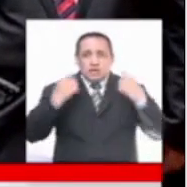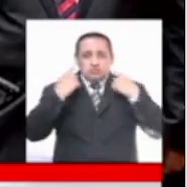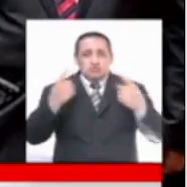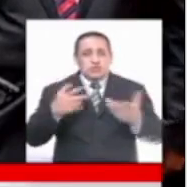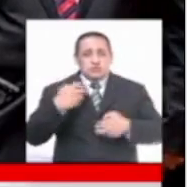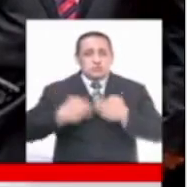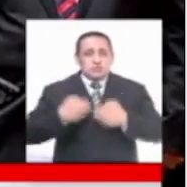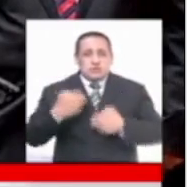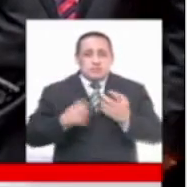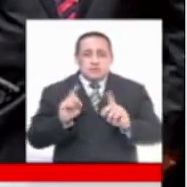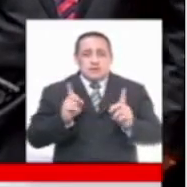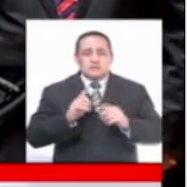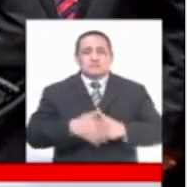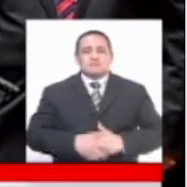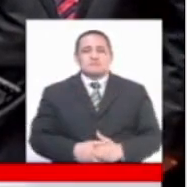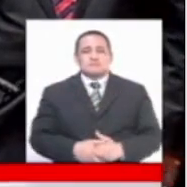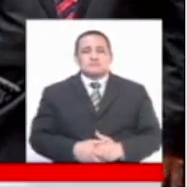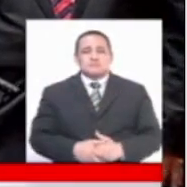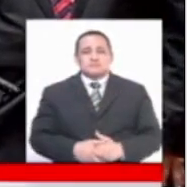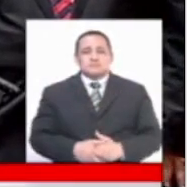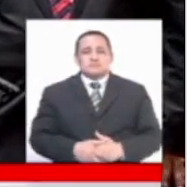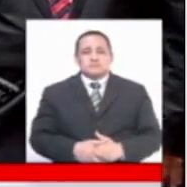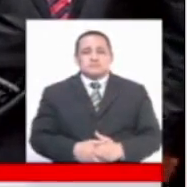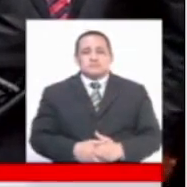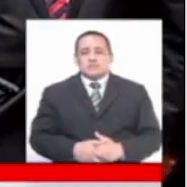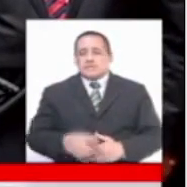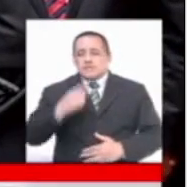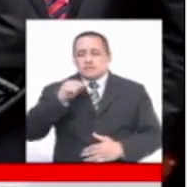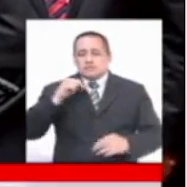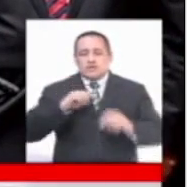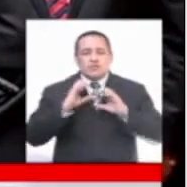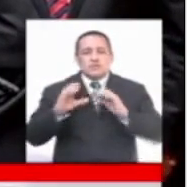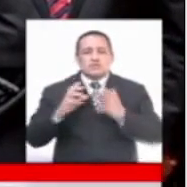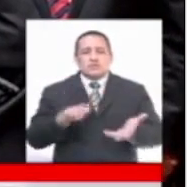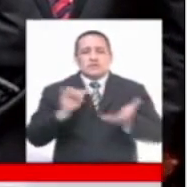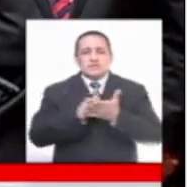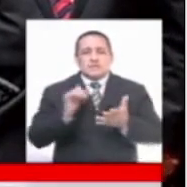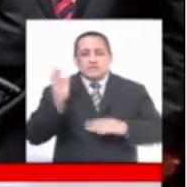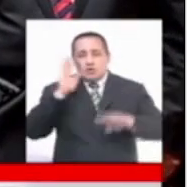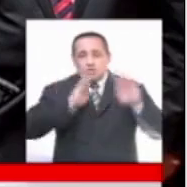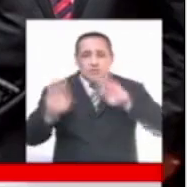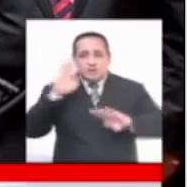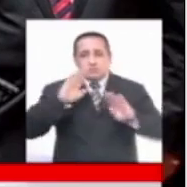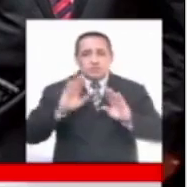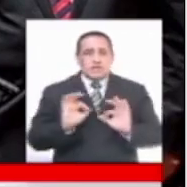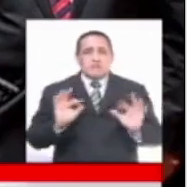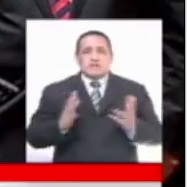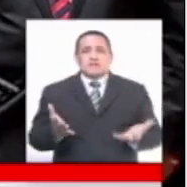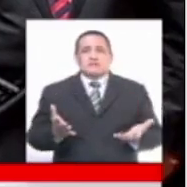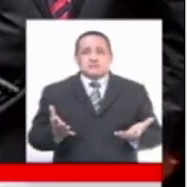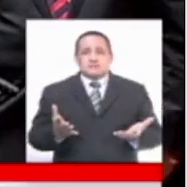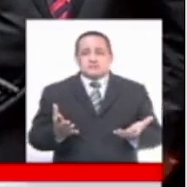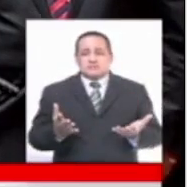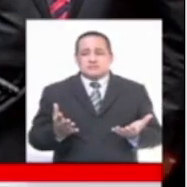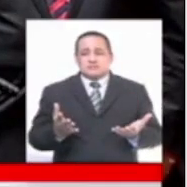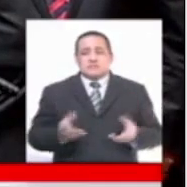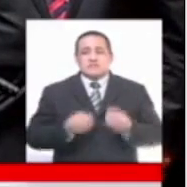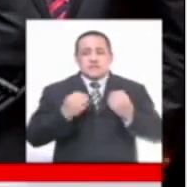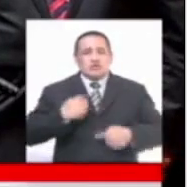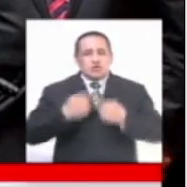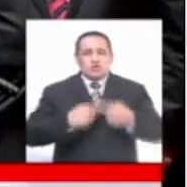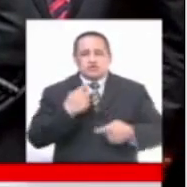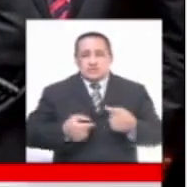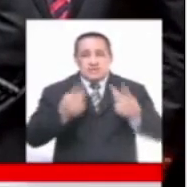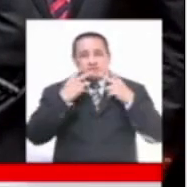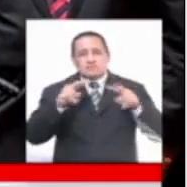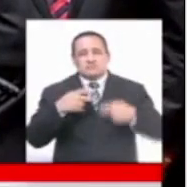Y es una conversación de preocupación nada más de día a